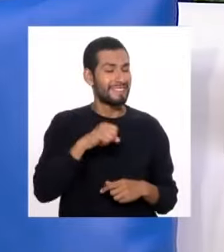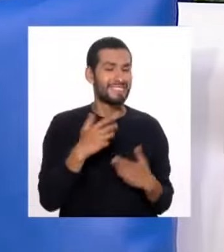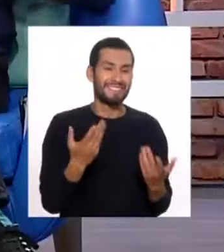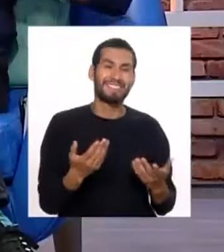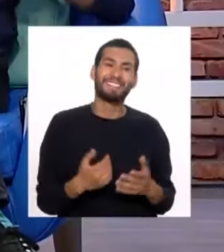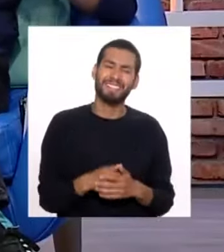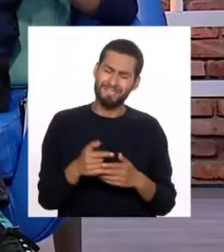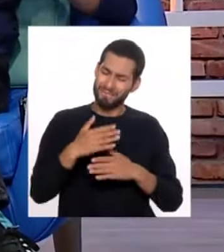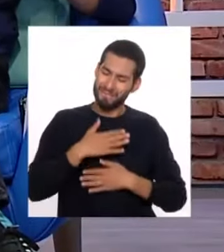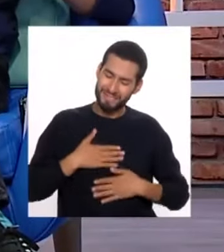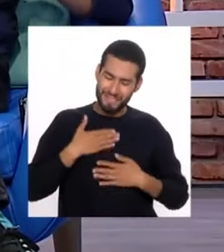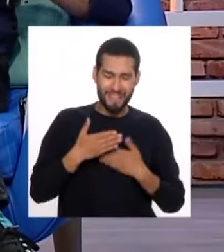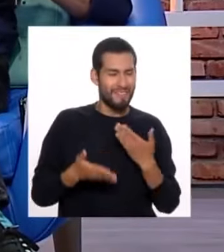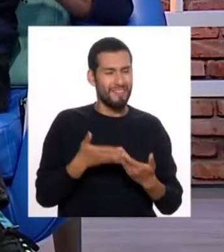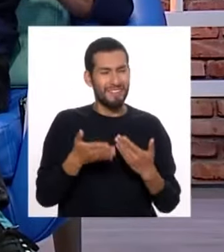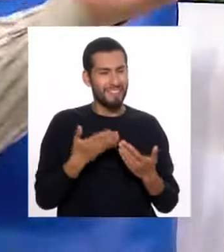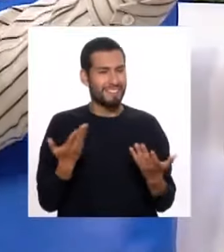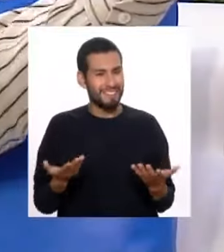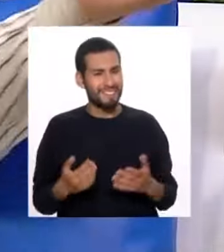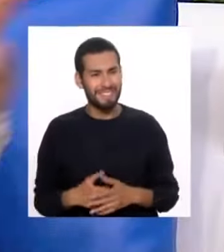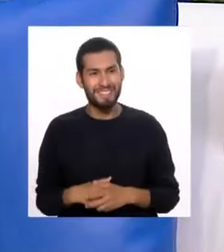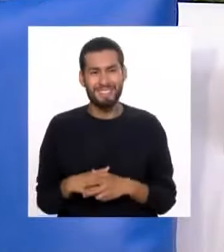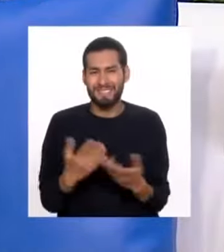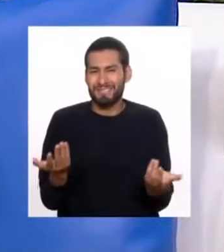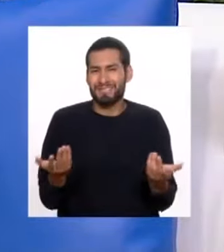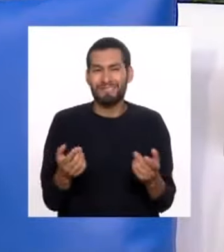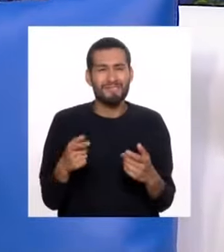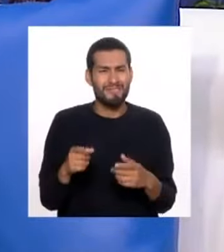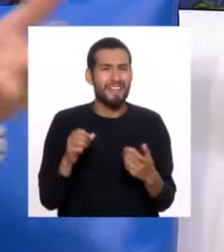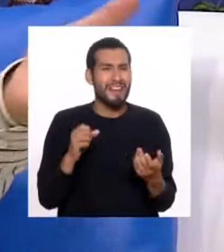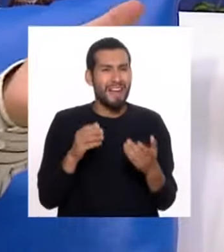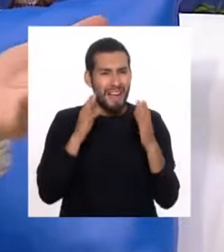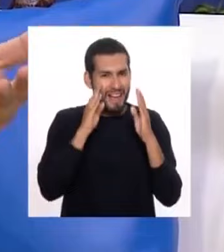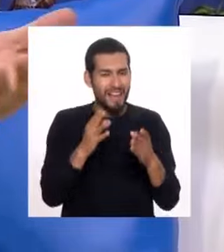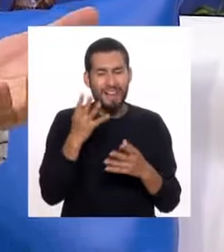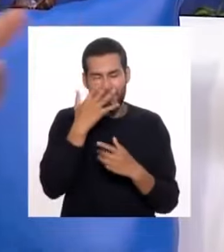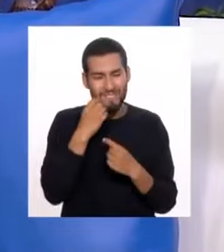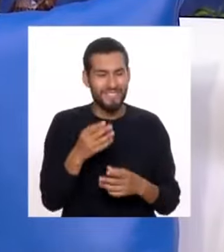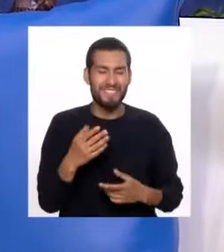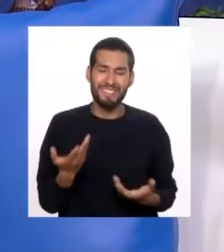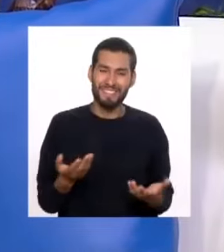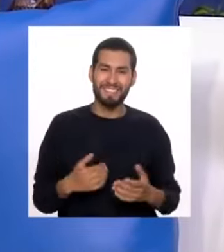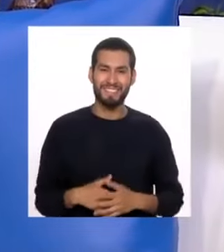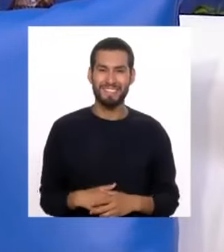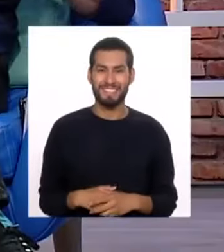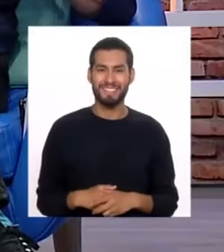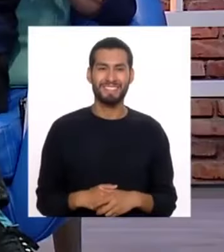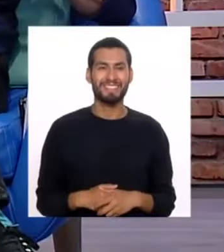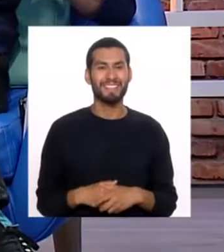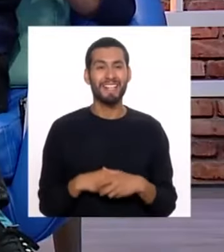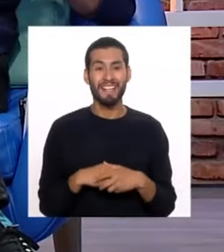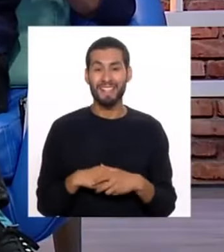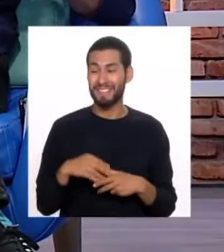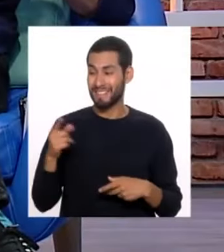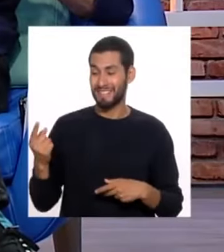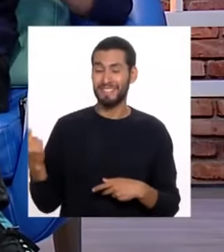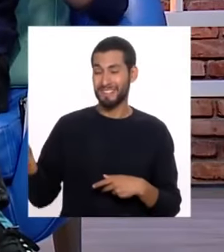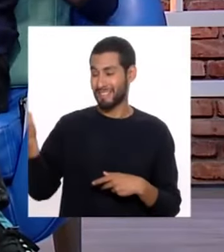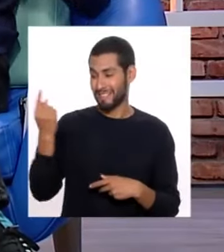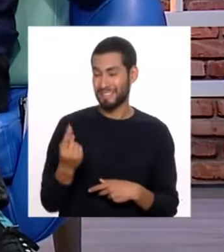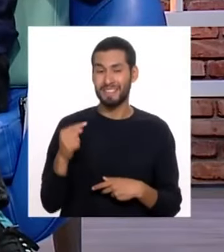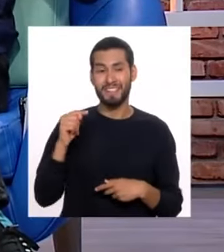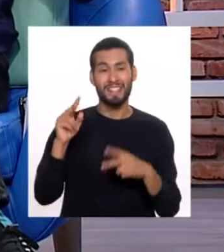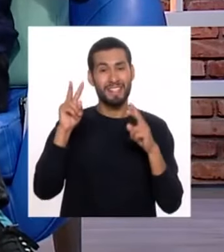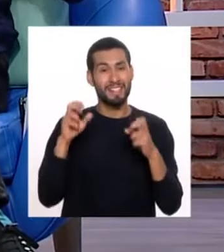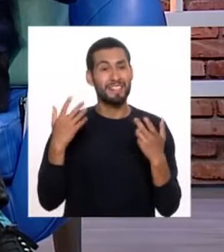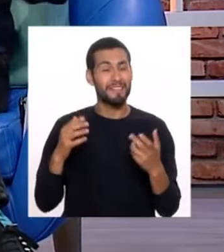es divertido y fácil, es como un juego. Oscar, tú Es la tributación es hermosa, es muy bonita. Tú haces ver estos